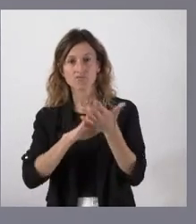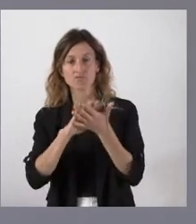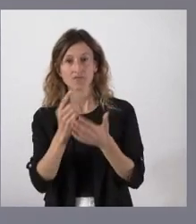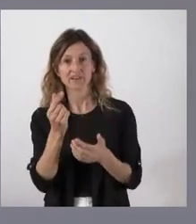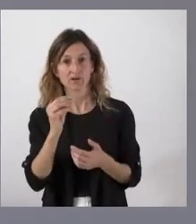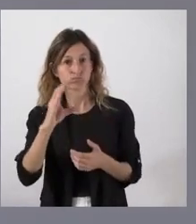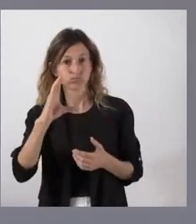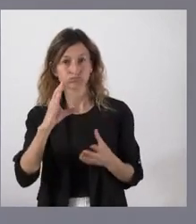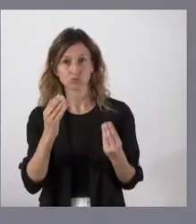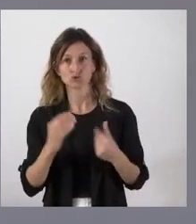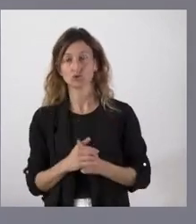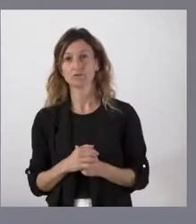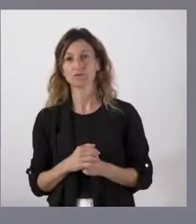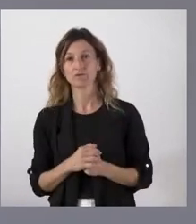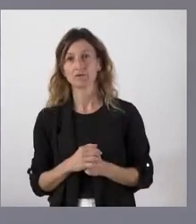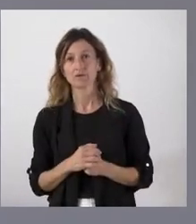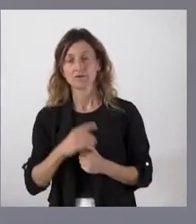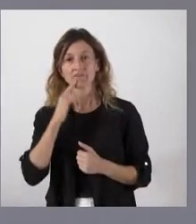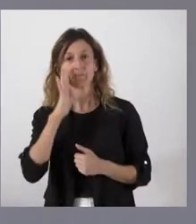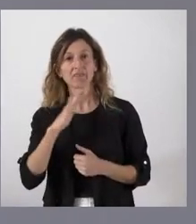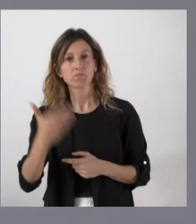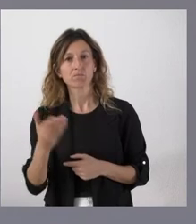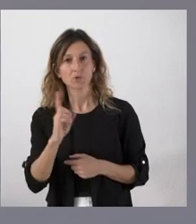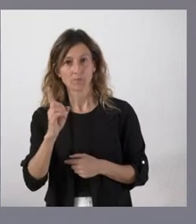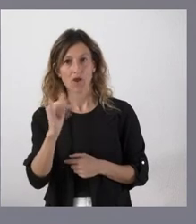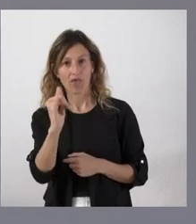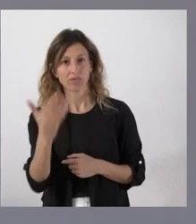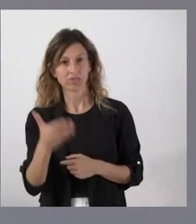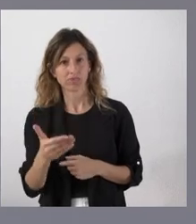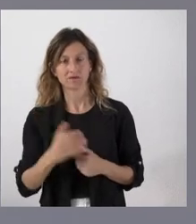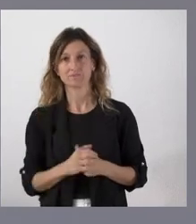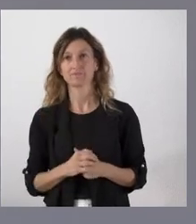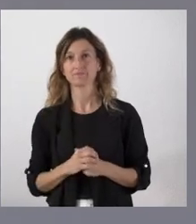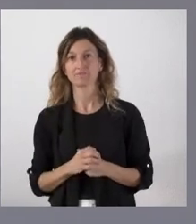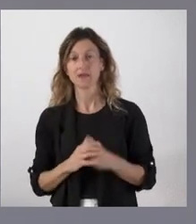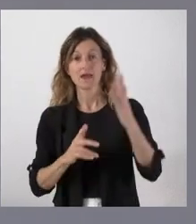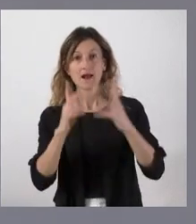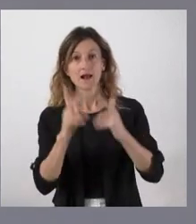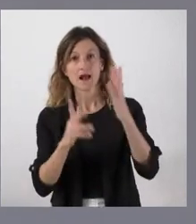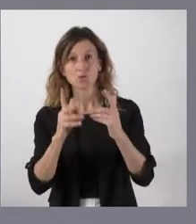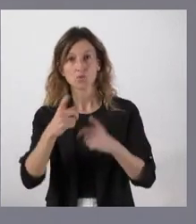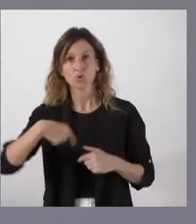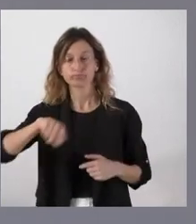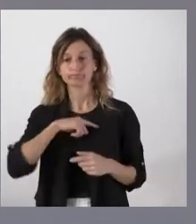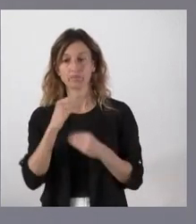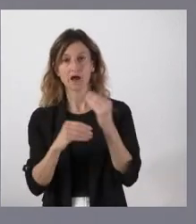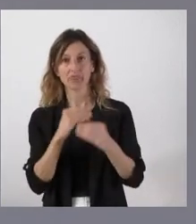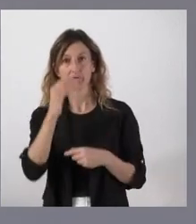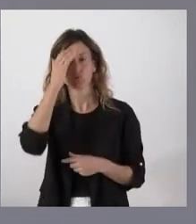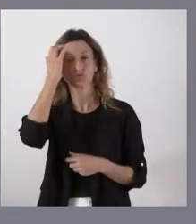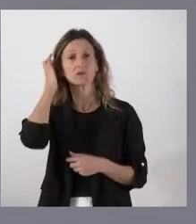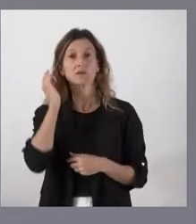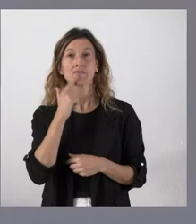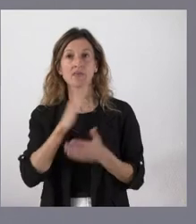y parece que esas bandas que no tienen importancia la tienen mucha, pero, en principio, el cálculo que nosotros hacemos es que